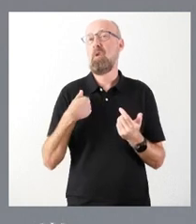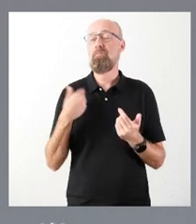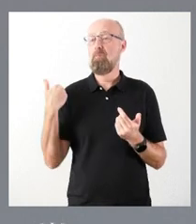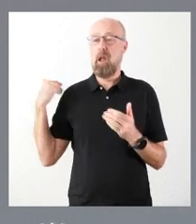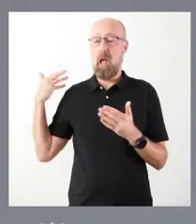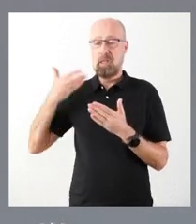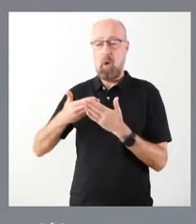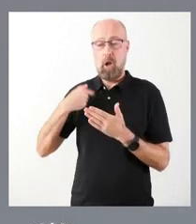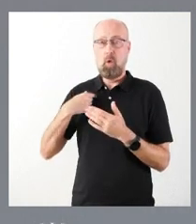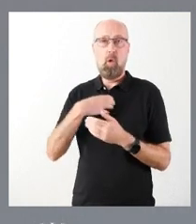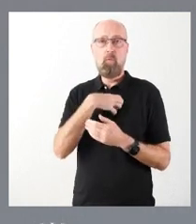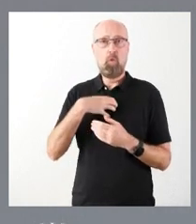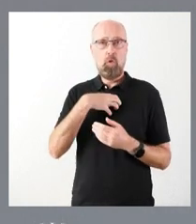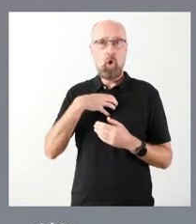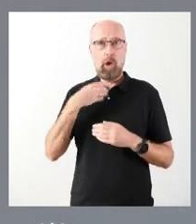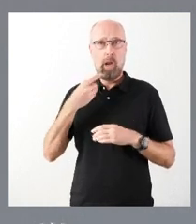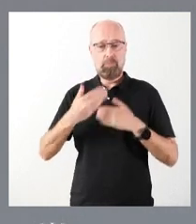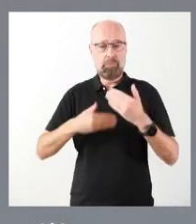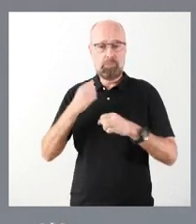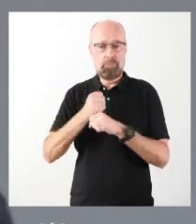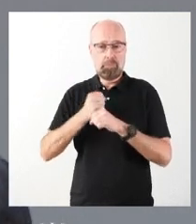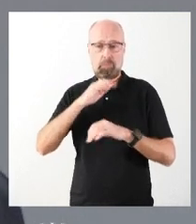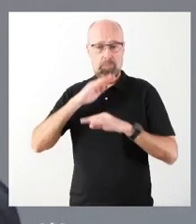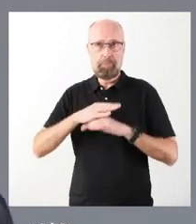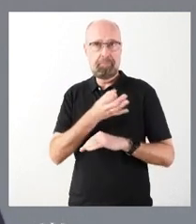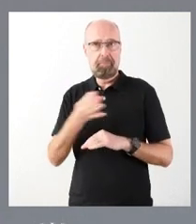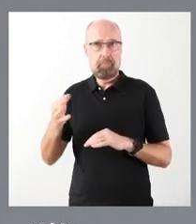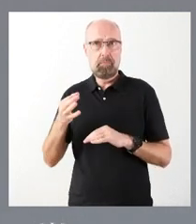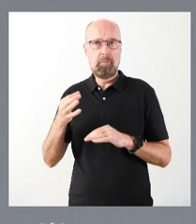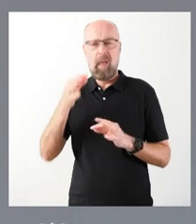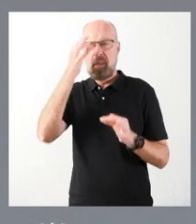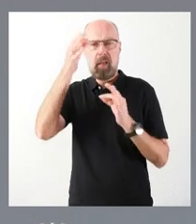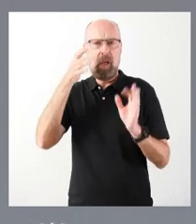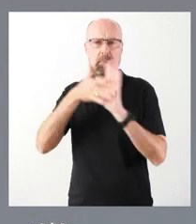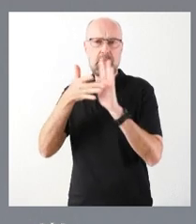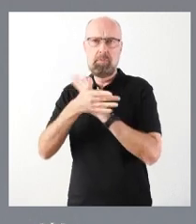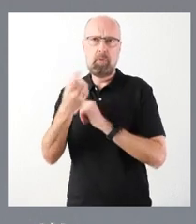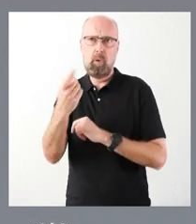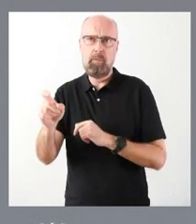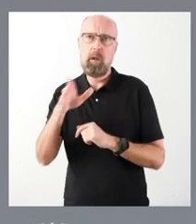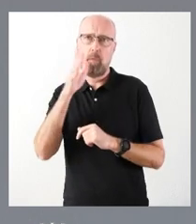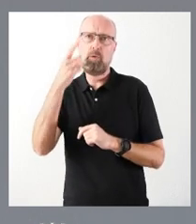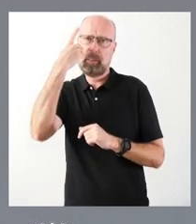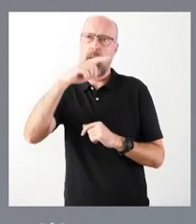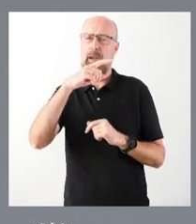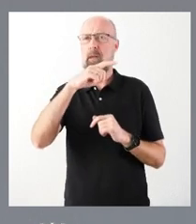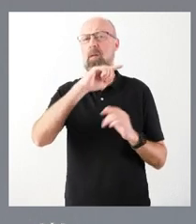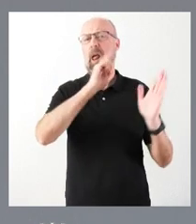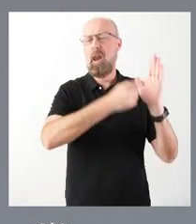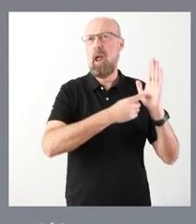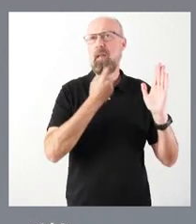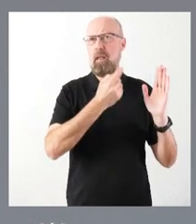supuesto, no voy a entrar a detallarlas, porque estamos sometidos, como saben, a todo el régimen legal del